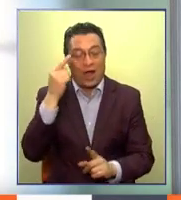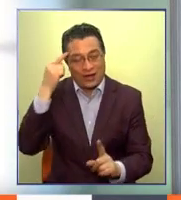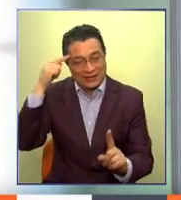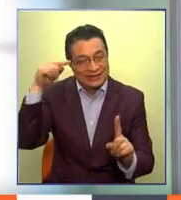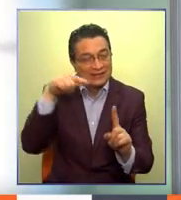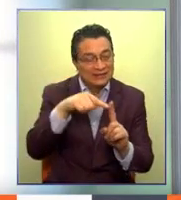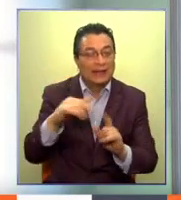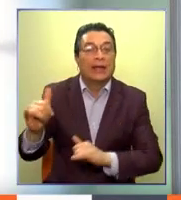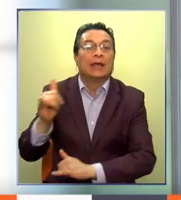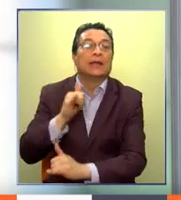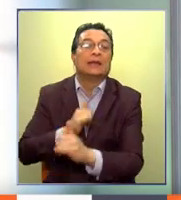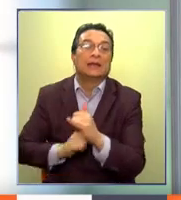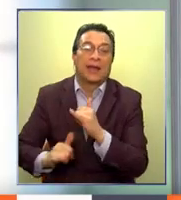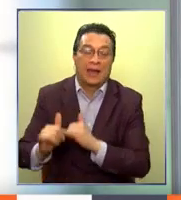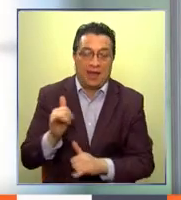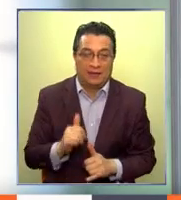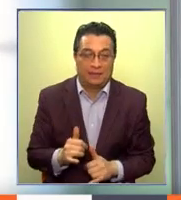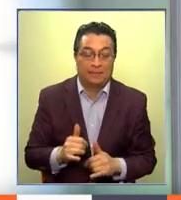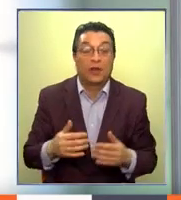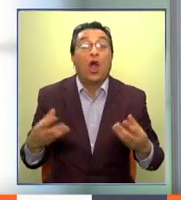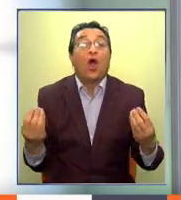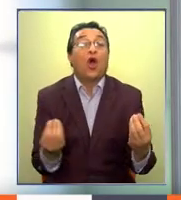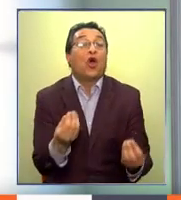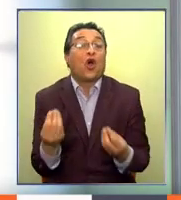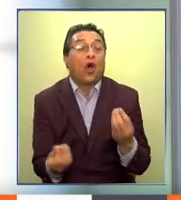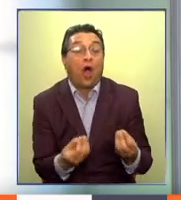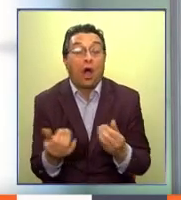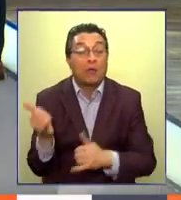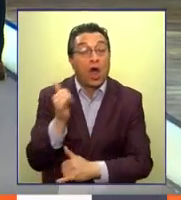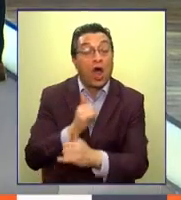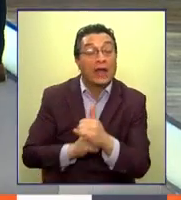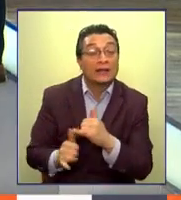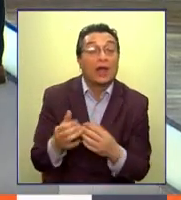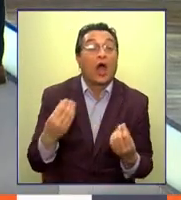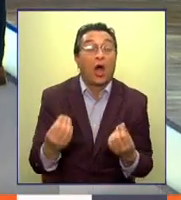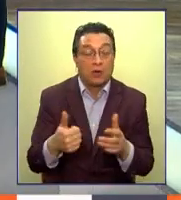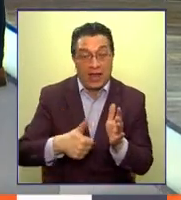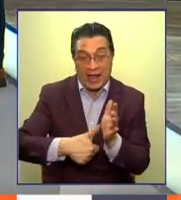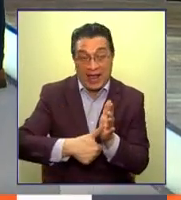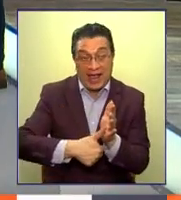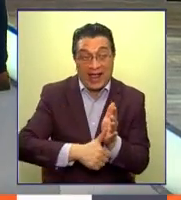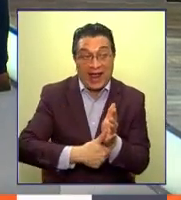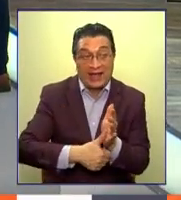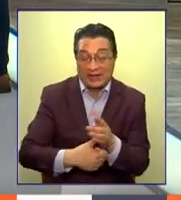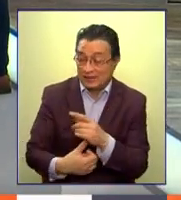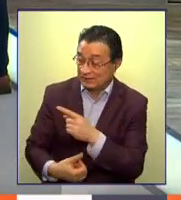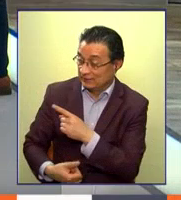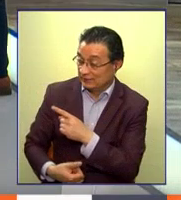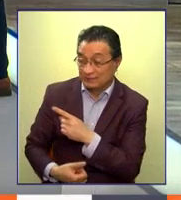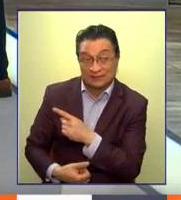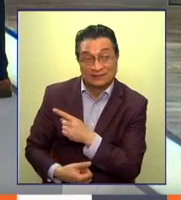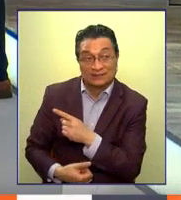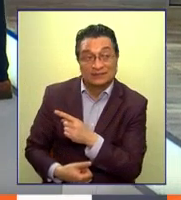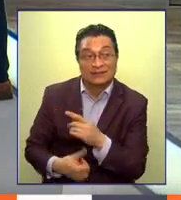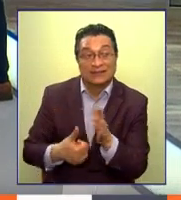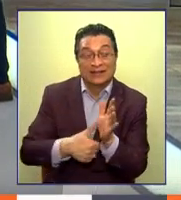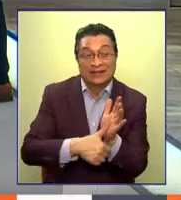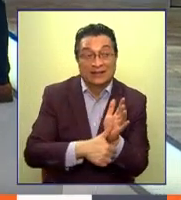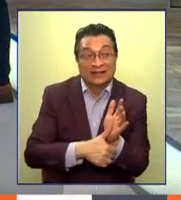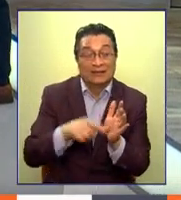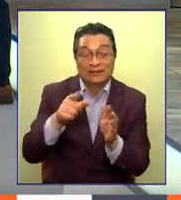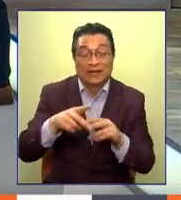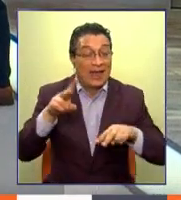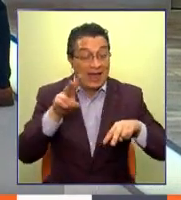obtención vía Internet. Y para ello es necesario que su carnet, acá están las características del carnet, no tenga una